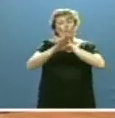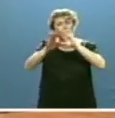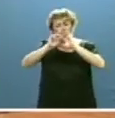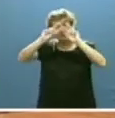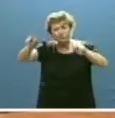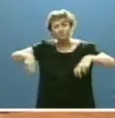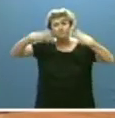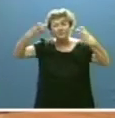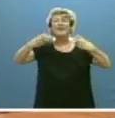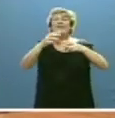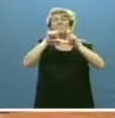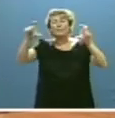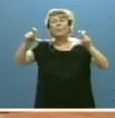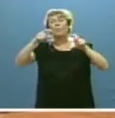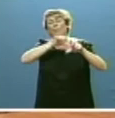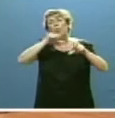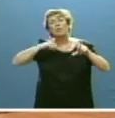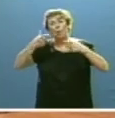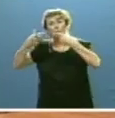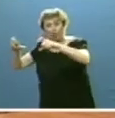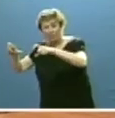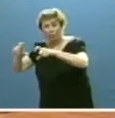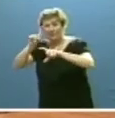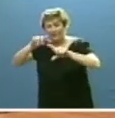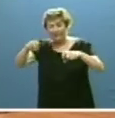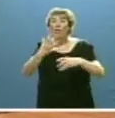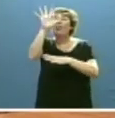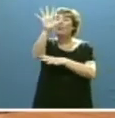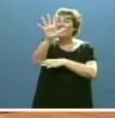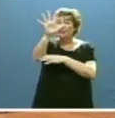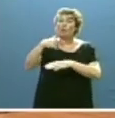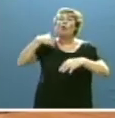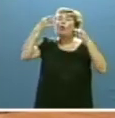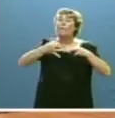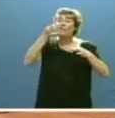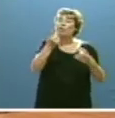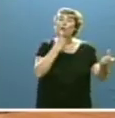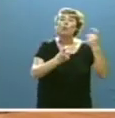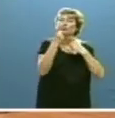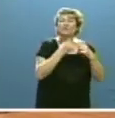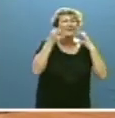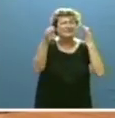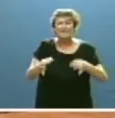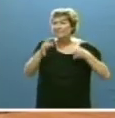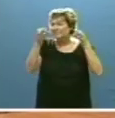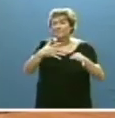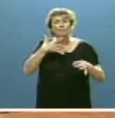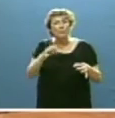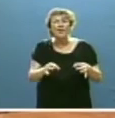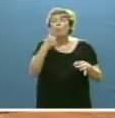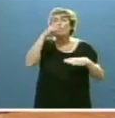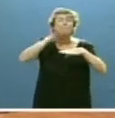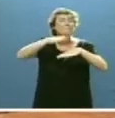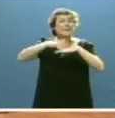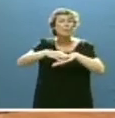del sector público autonómico. Cinco, estableceremos la obligación de consultar, siempre que sea posible, un